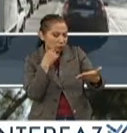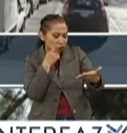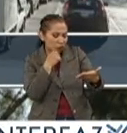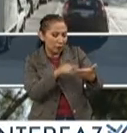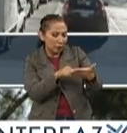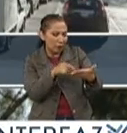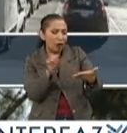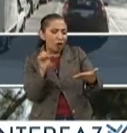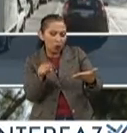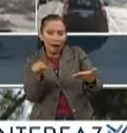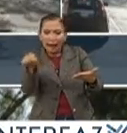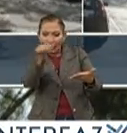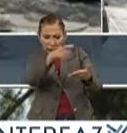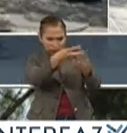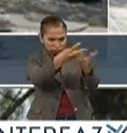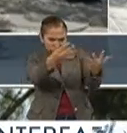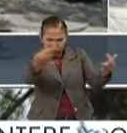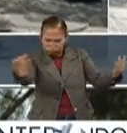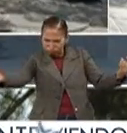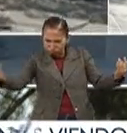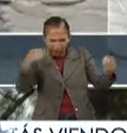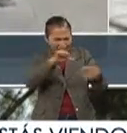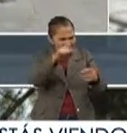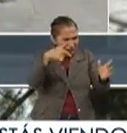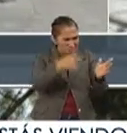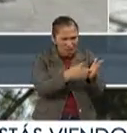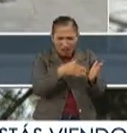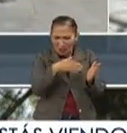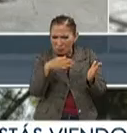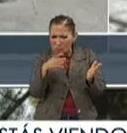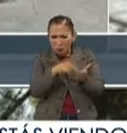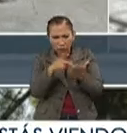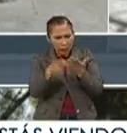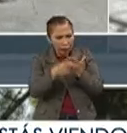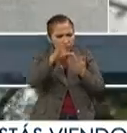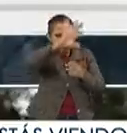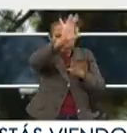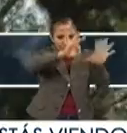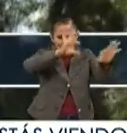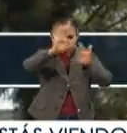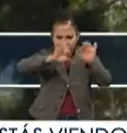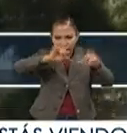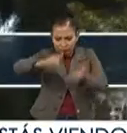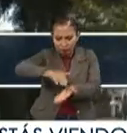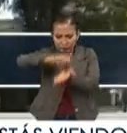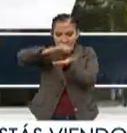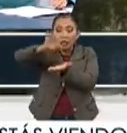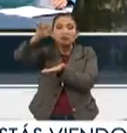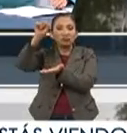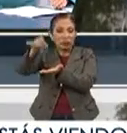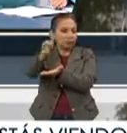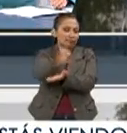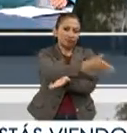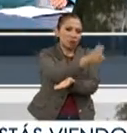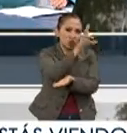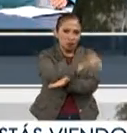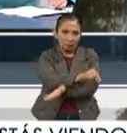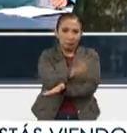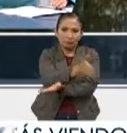y nos dice, de todo este universo de 16 mil proyectos, el tantos porcientos es viable y entonces nosotros ya